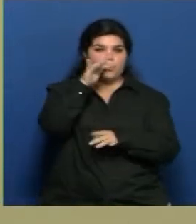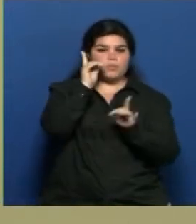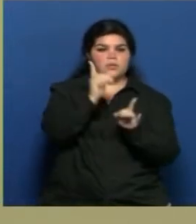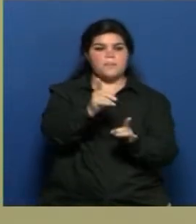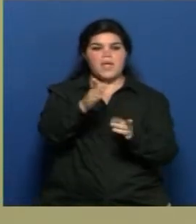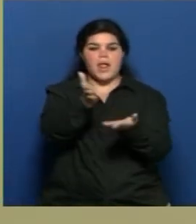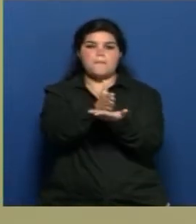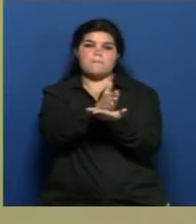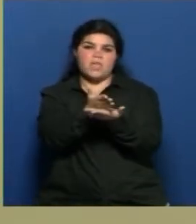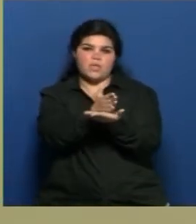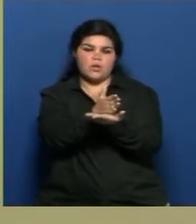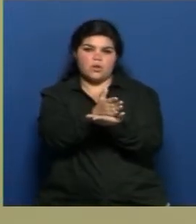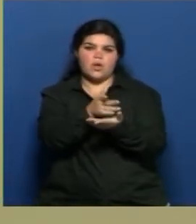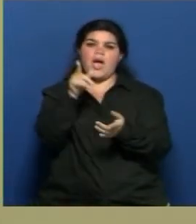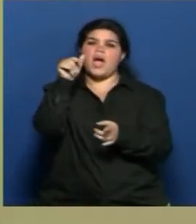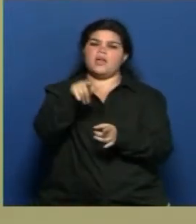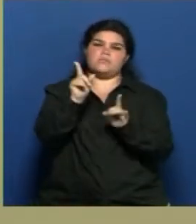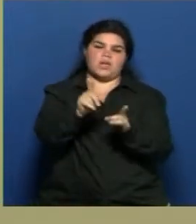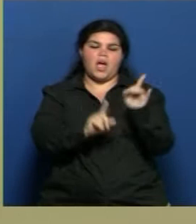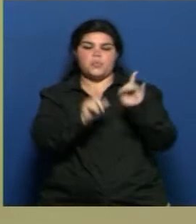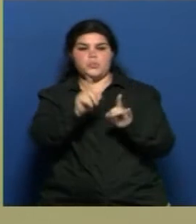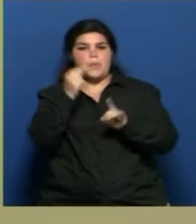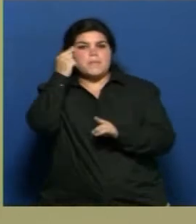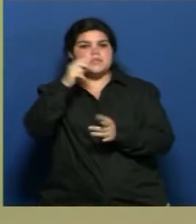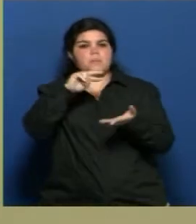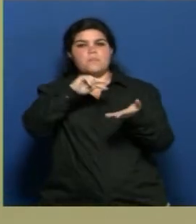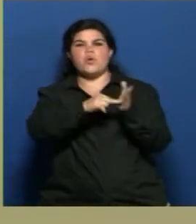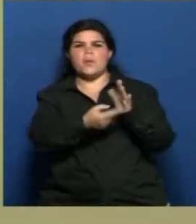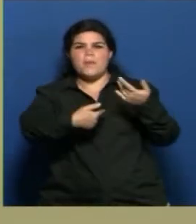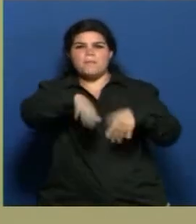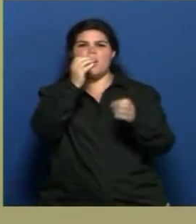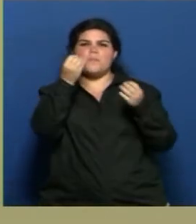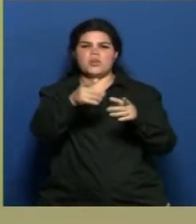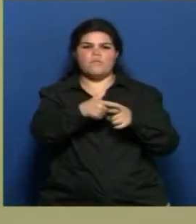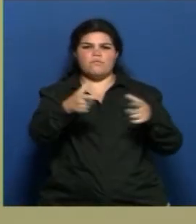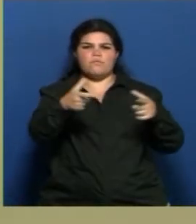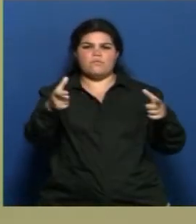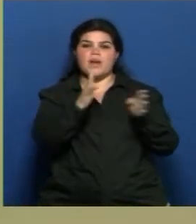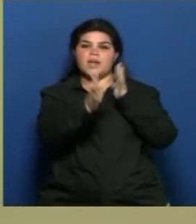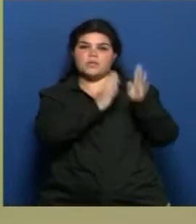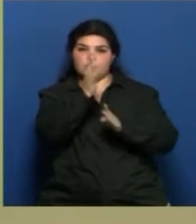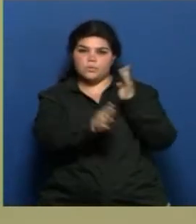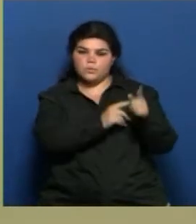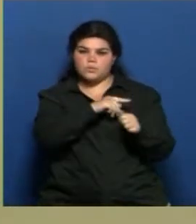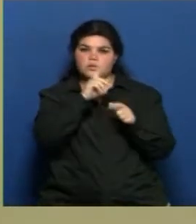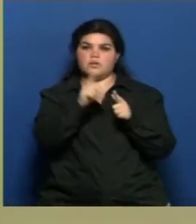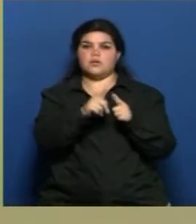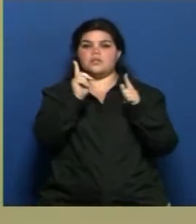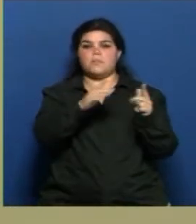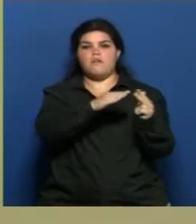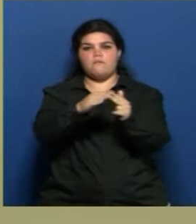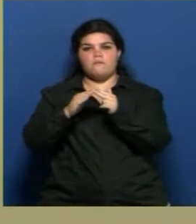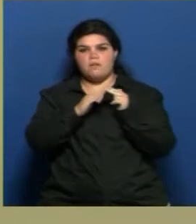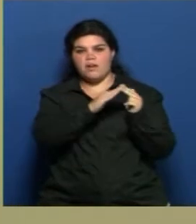leyendo un poco se habla de la zona de conflicto, la zona de tensión por crecimiento desordenado, industria, barrios